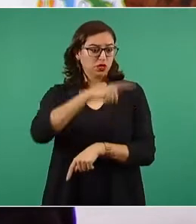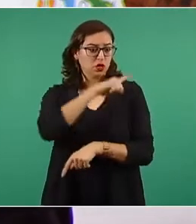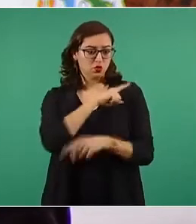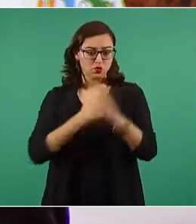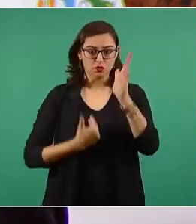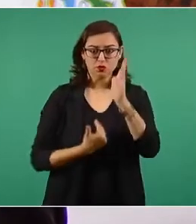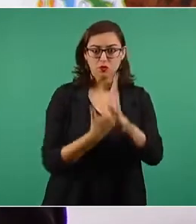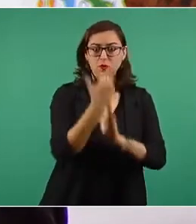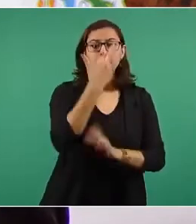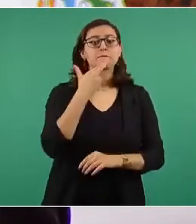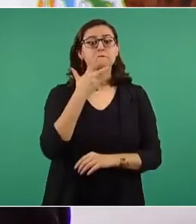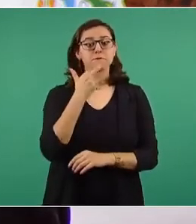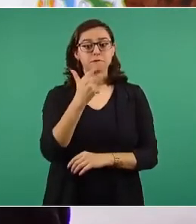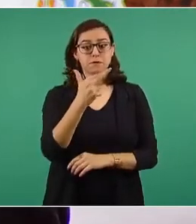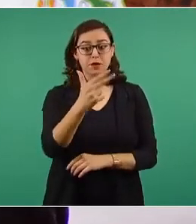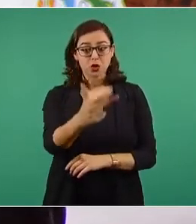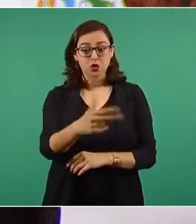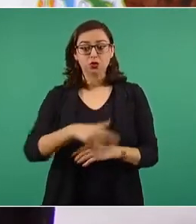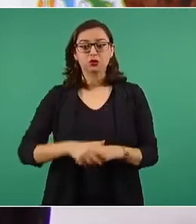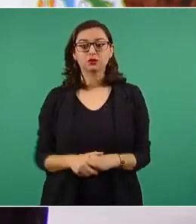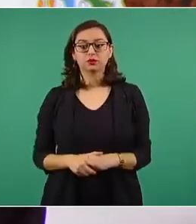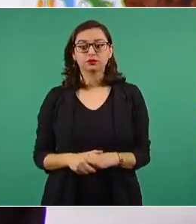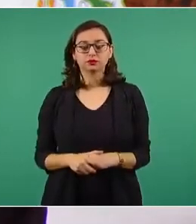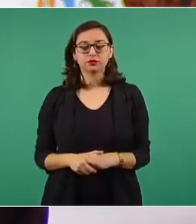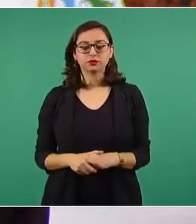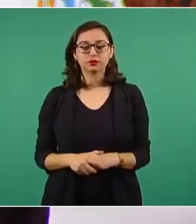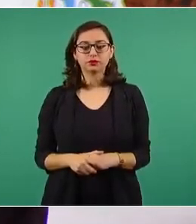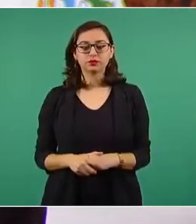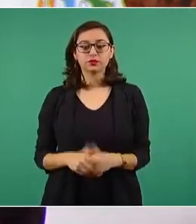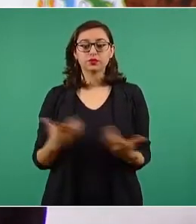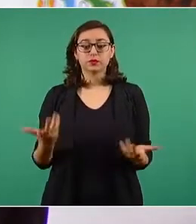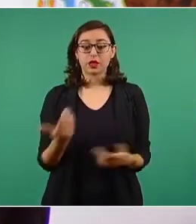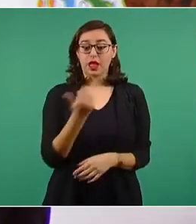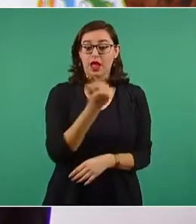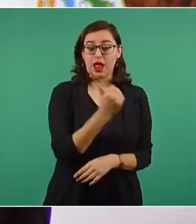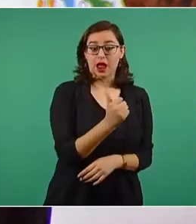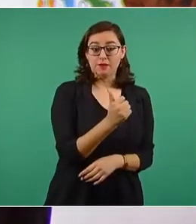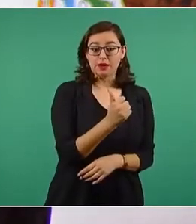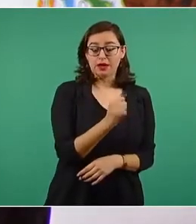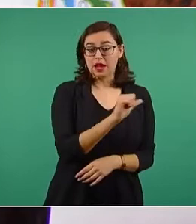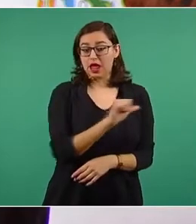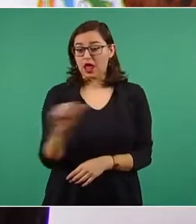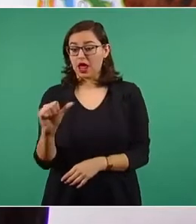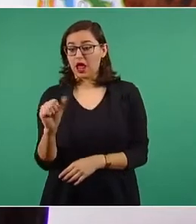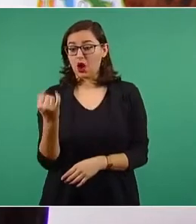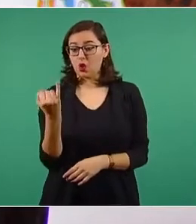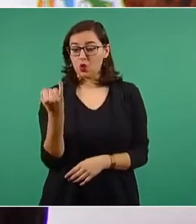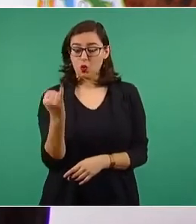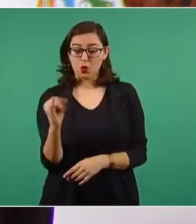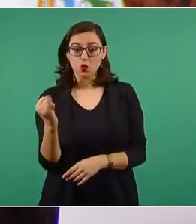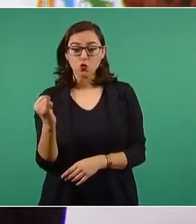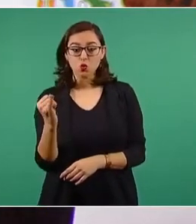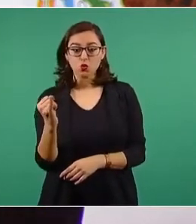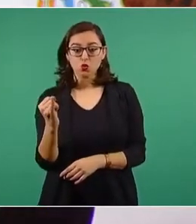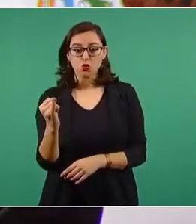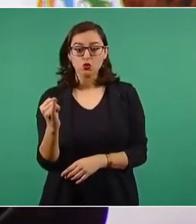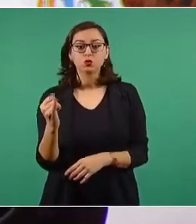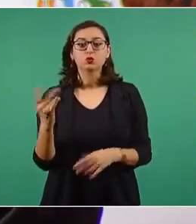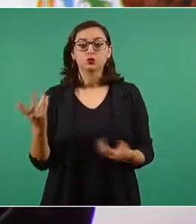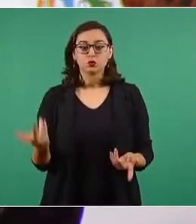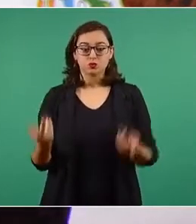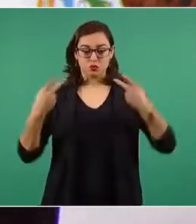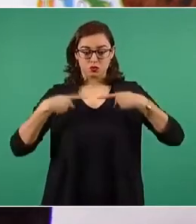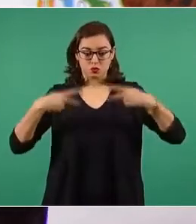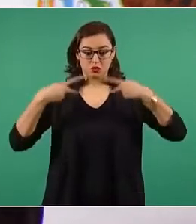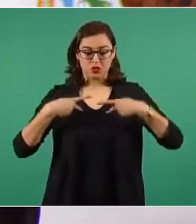De abril a junio se redujo considerablemente el número